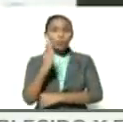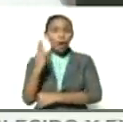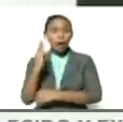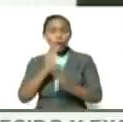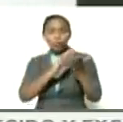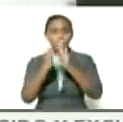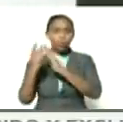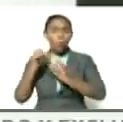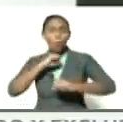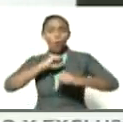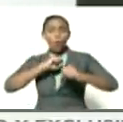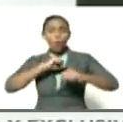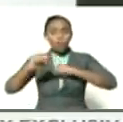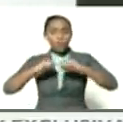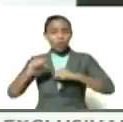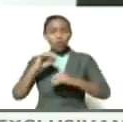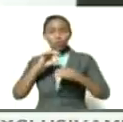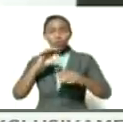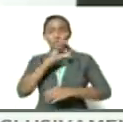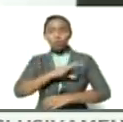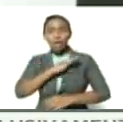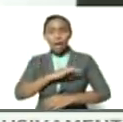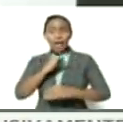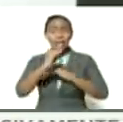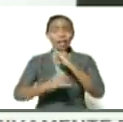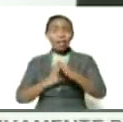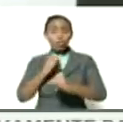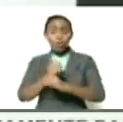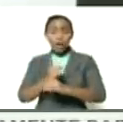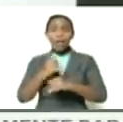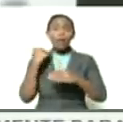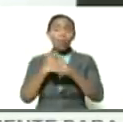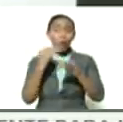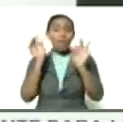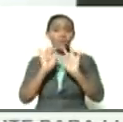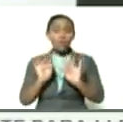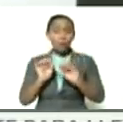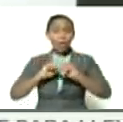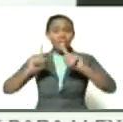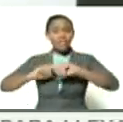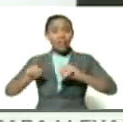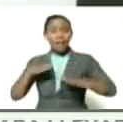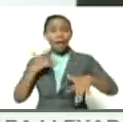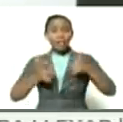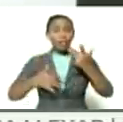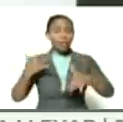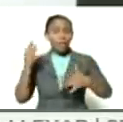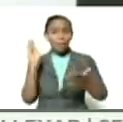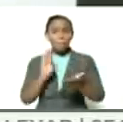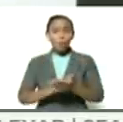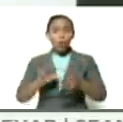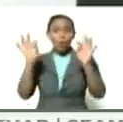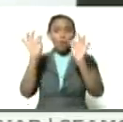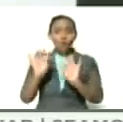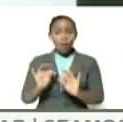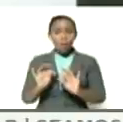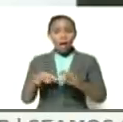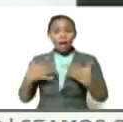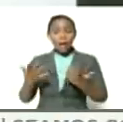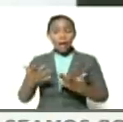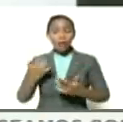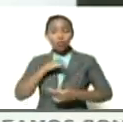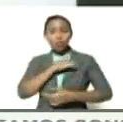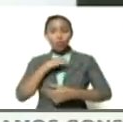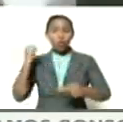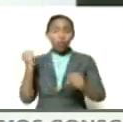los movimientos sociales, en los movimientos internacionales. Igualmente se van a dar con las distintas dinámicas, los distintos ponentes, las distintas metodologías con las que vamos